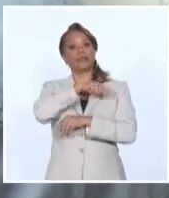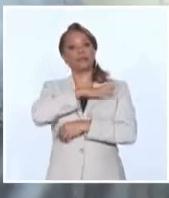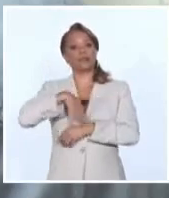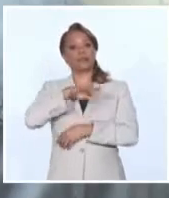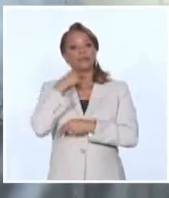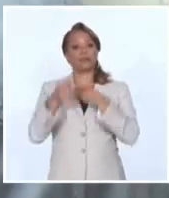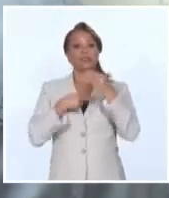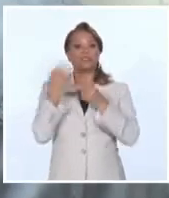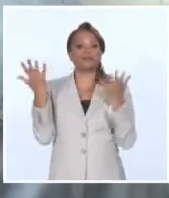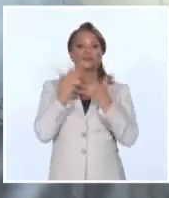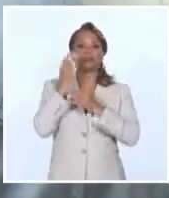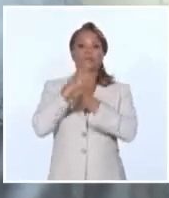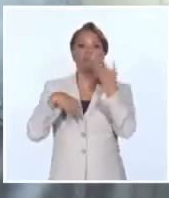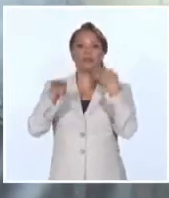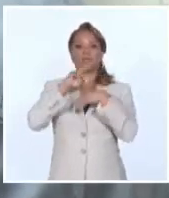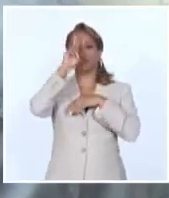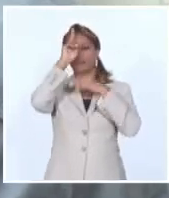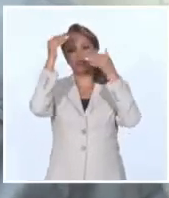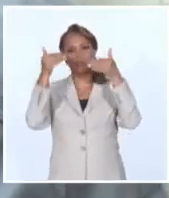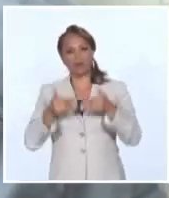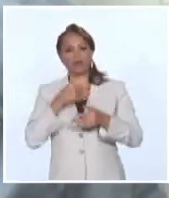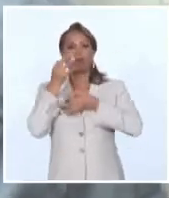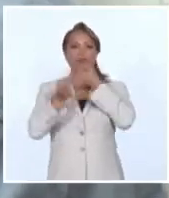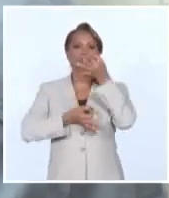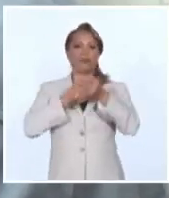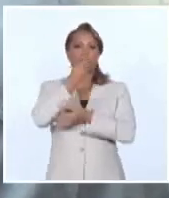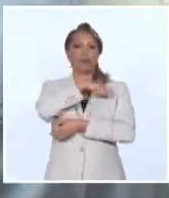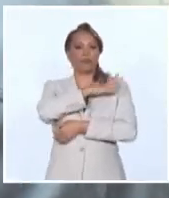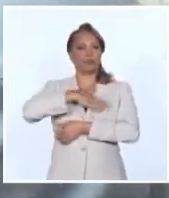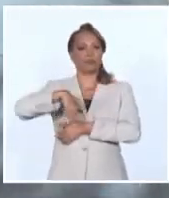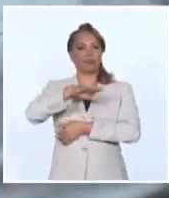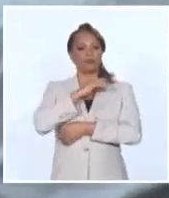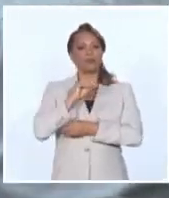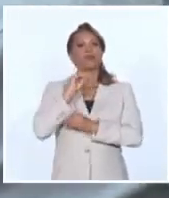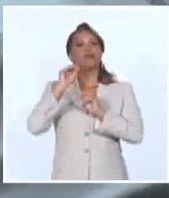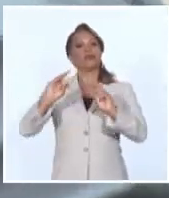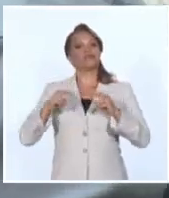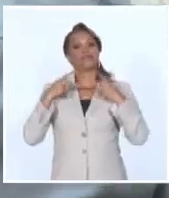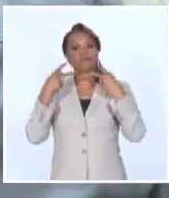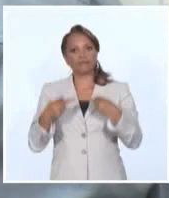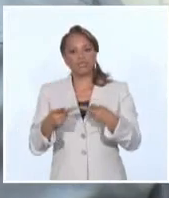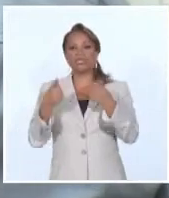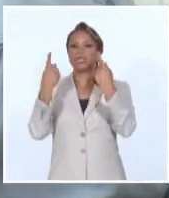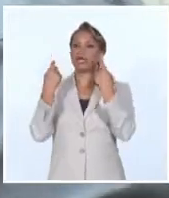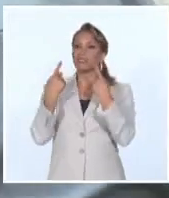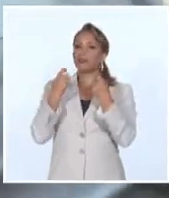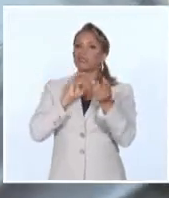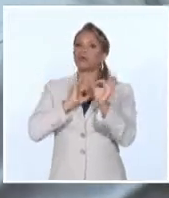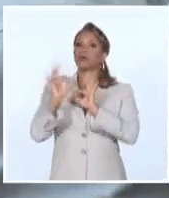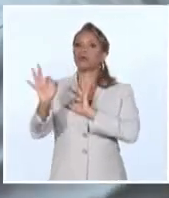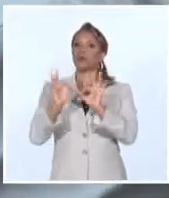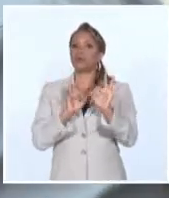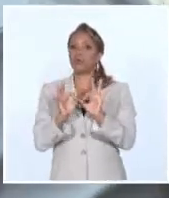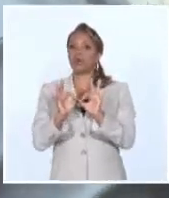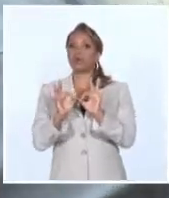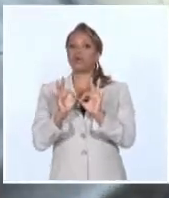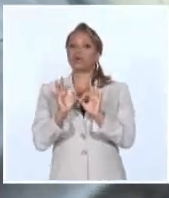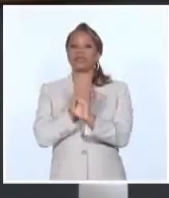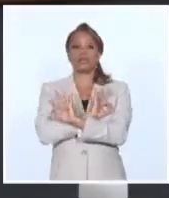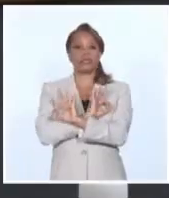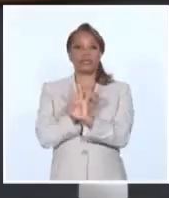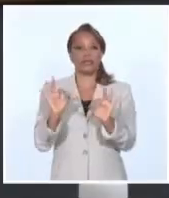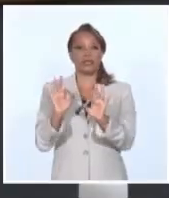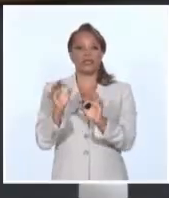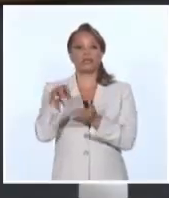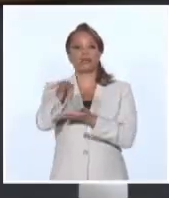ministro de Salud Pública, doctor José Ángel Portal Miranda, quien insistió en la necesidad de extremar medidas higiénicas sanitarias en las zonas